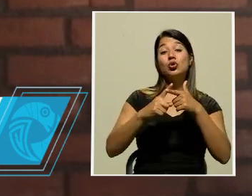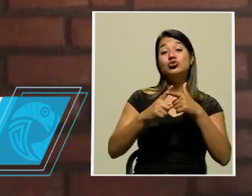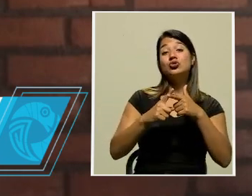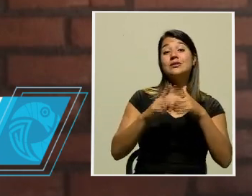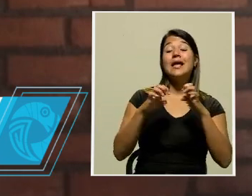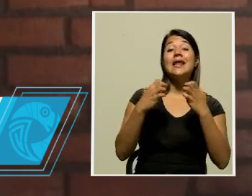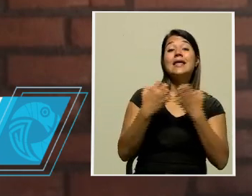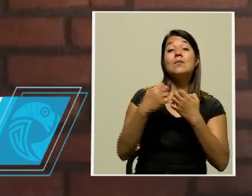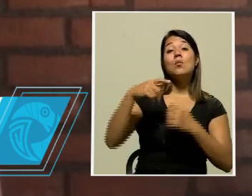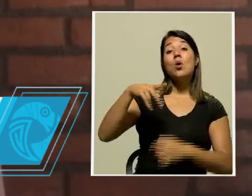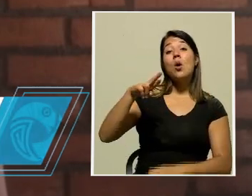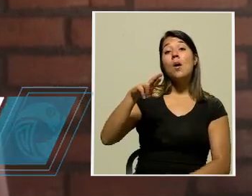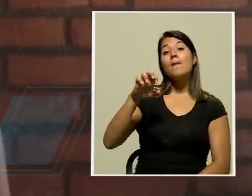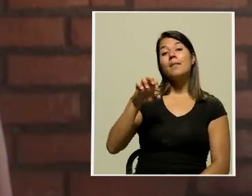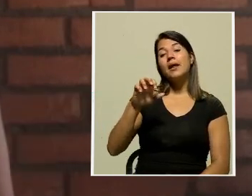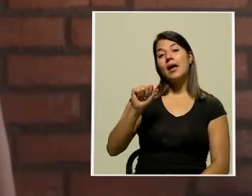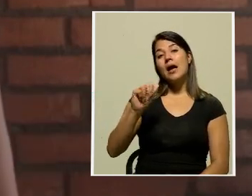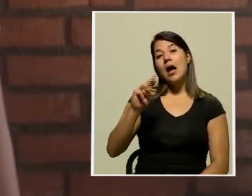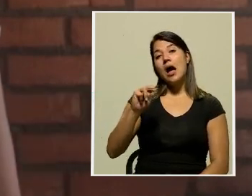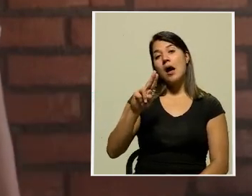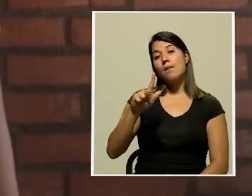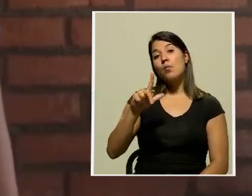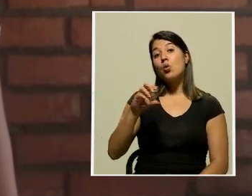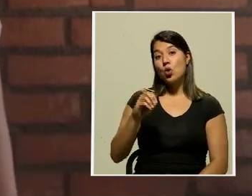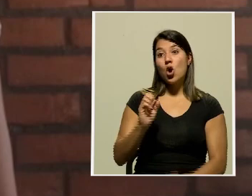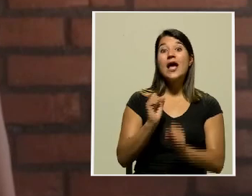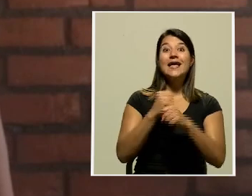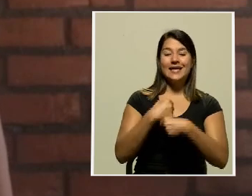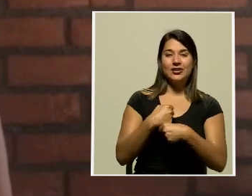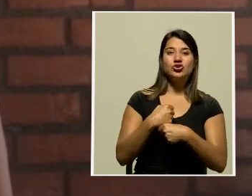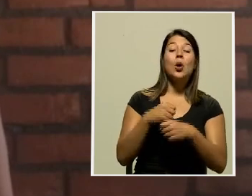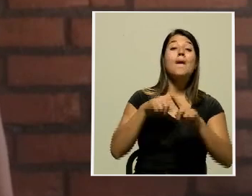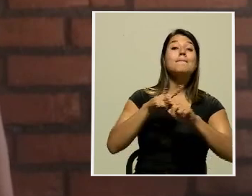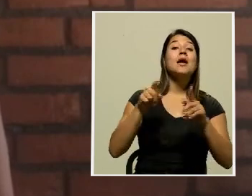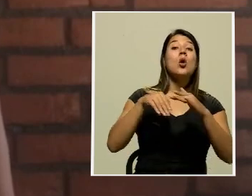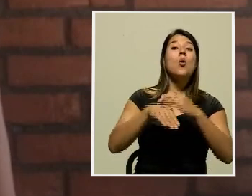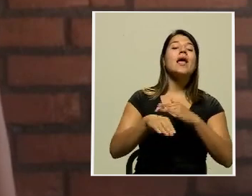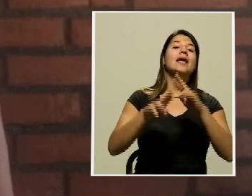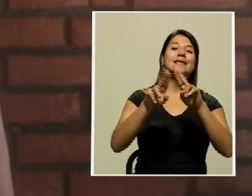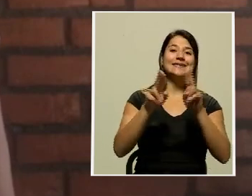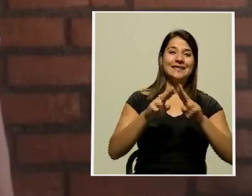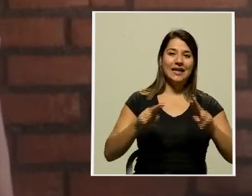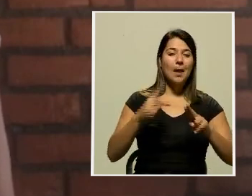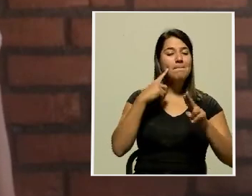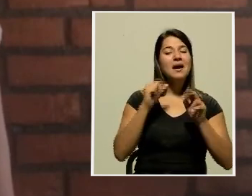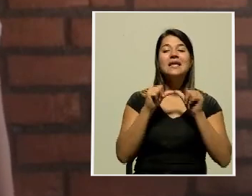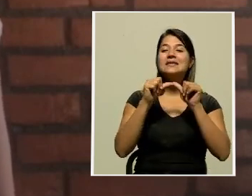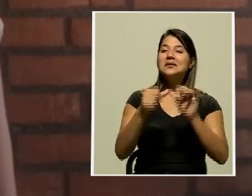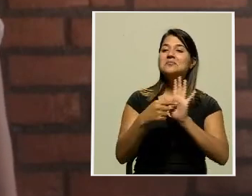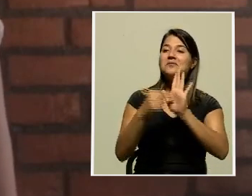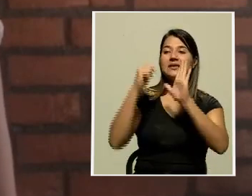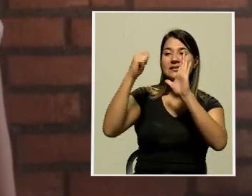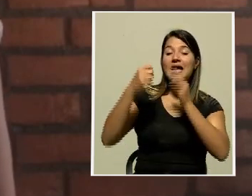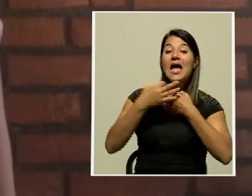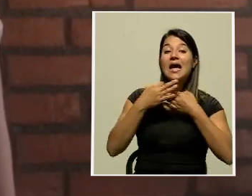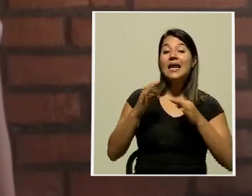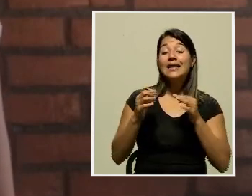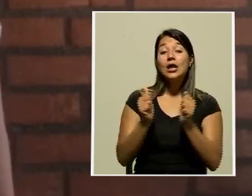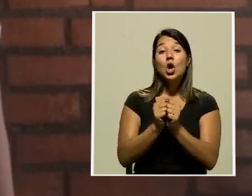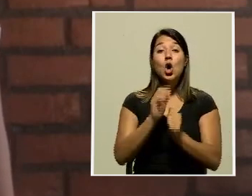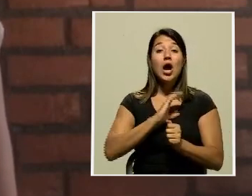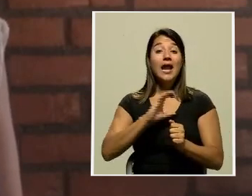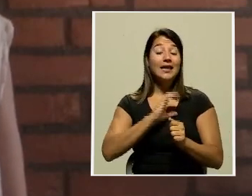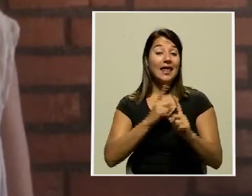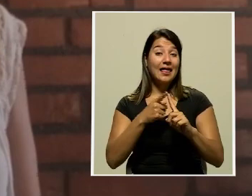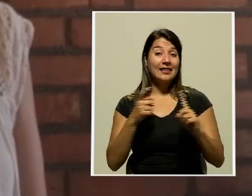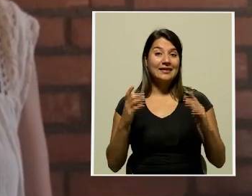Preámbulo en Línea como una opción para seguir llevando cine gratuito y de calidad dentro de la comodidad de sus hogares. Además,